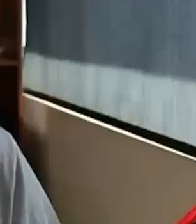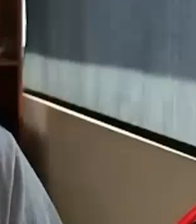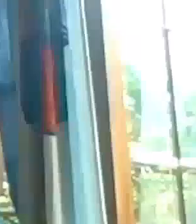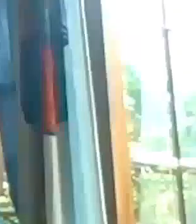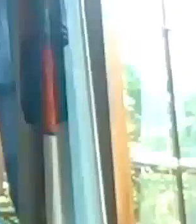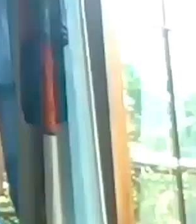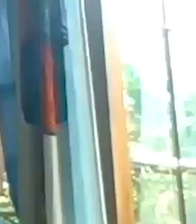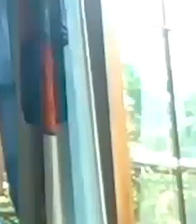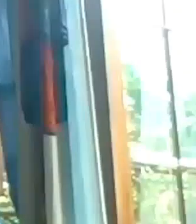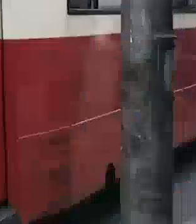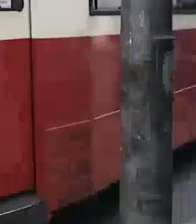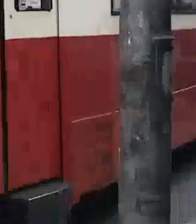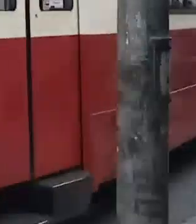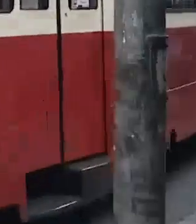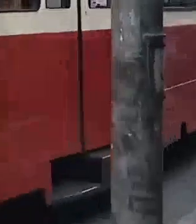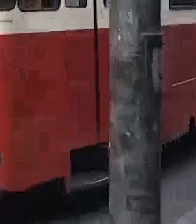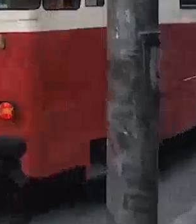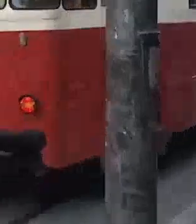Libros.